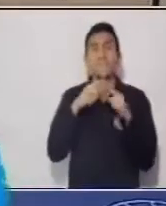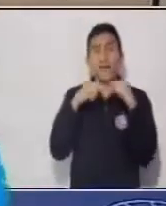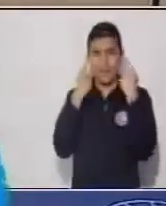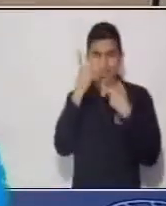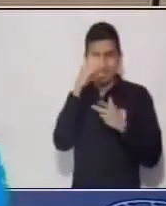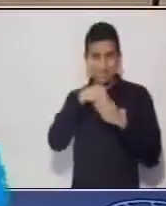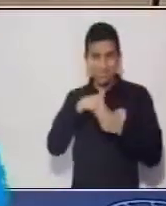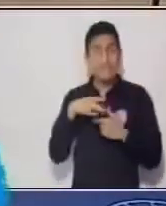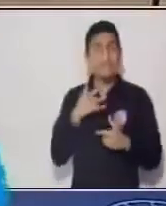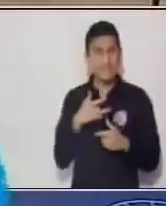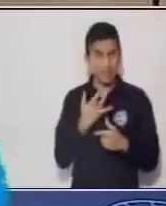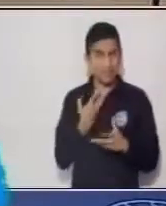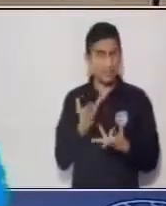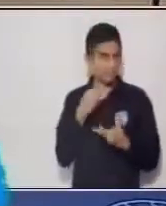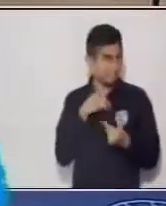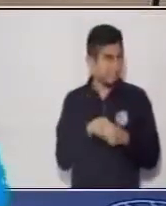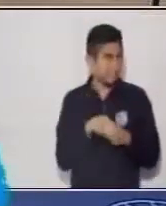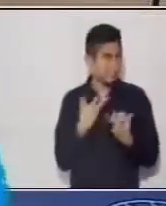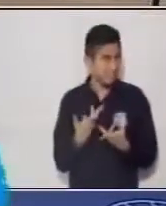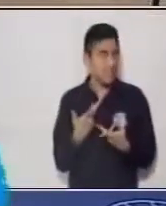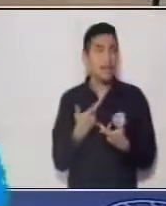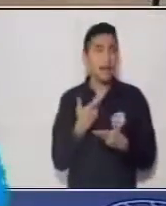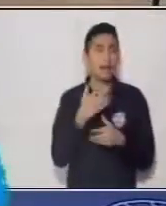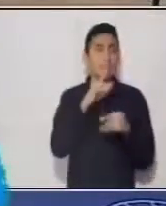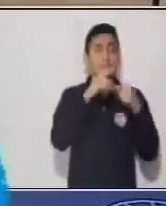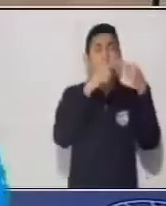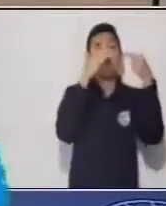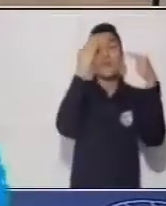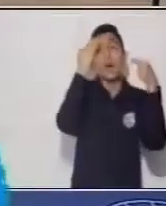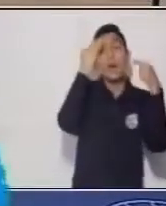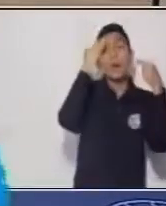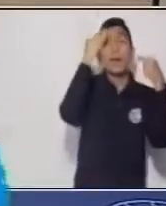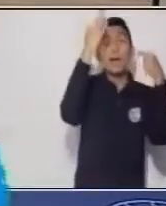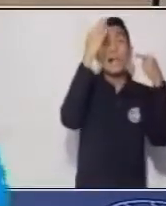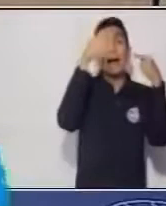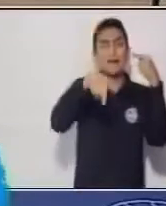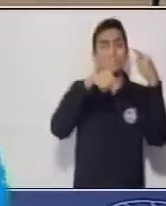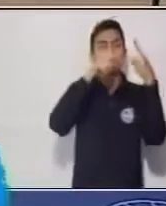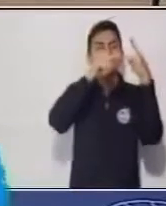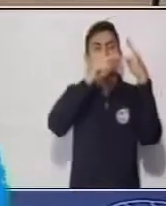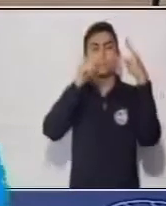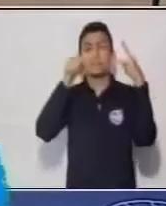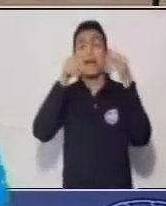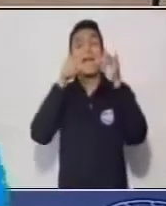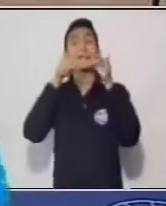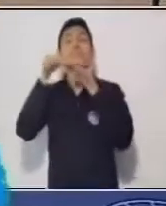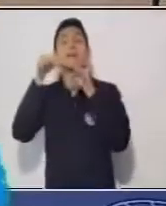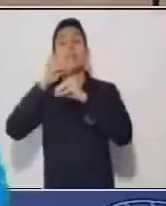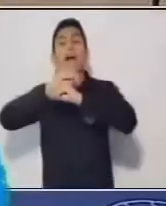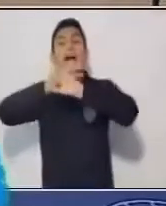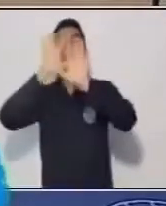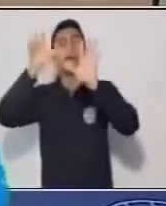nos está diciendo en qué tono dijo hola nos está aclarando